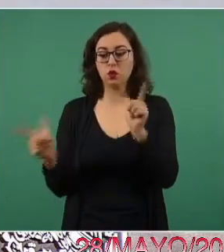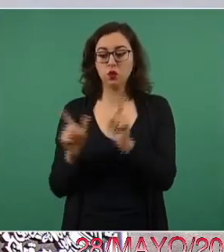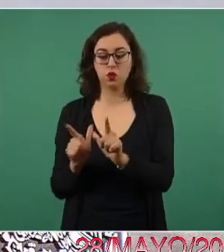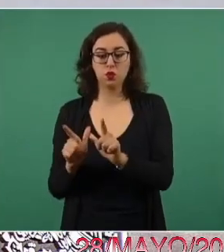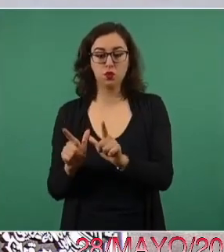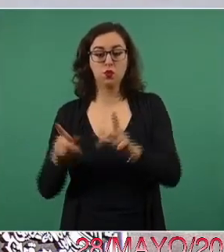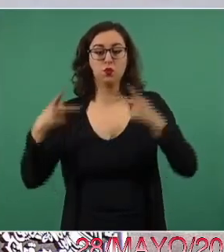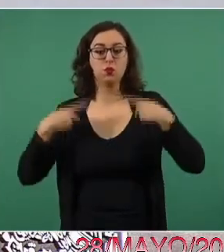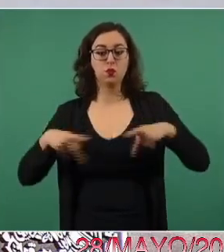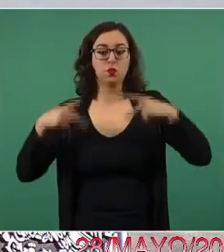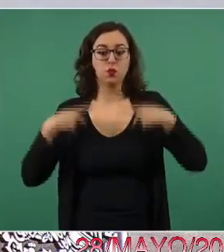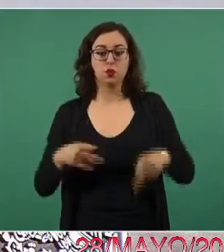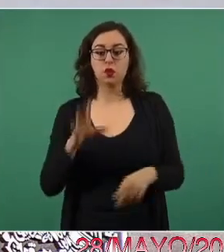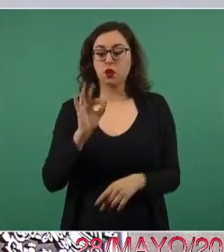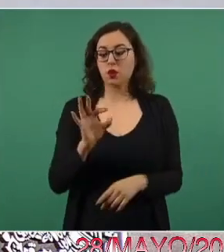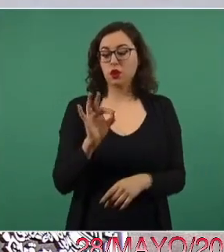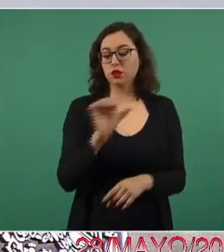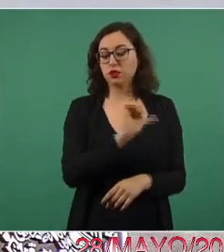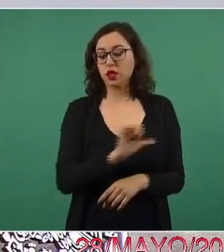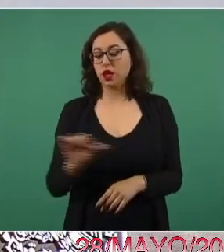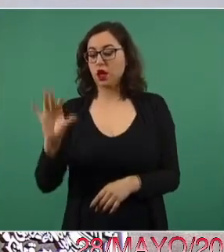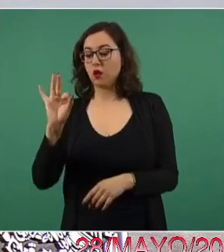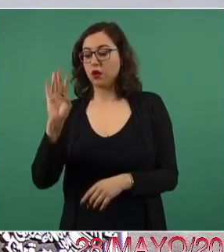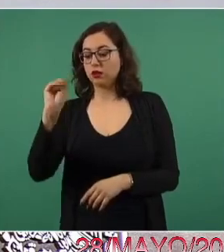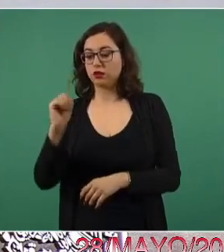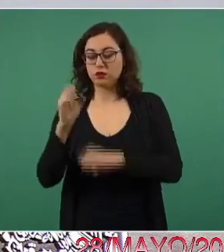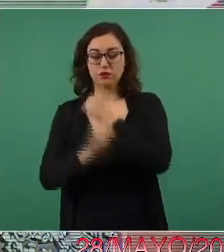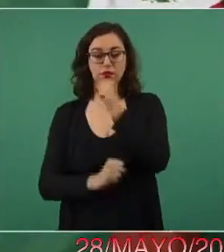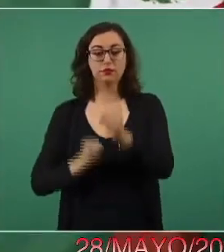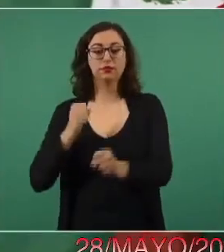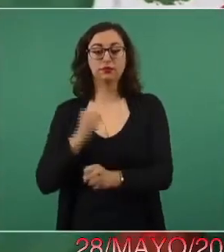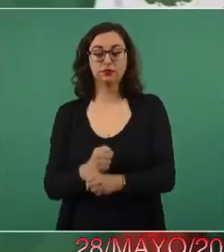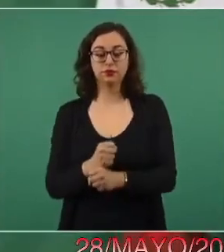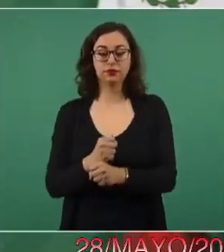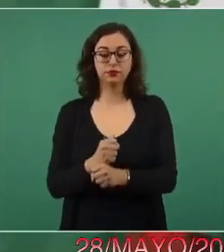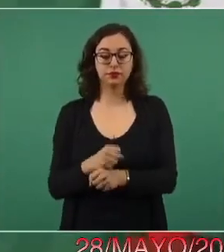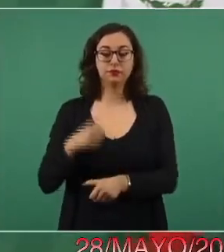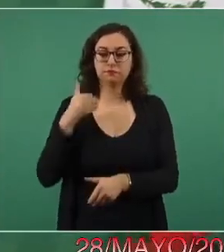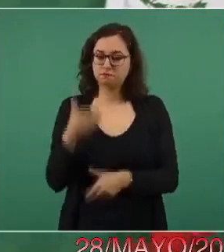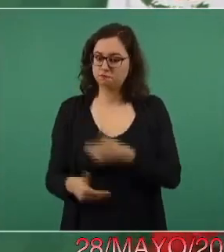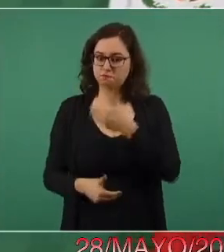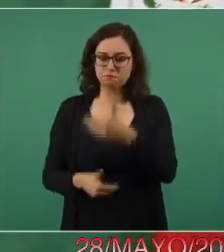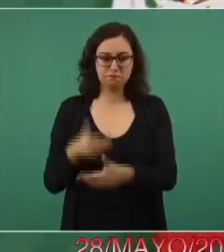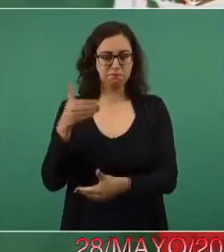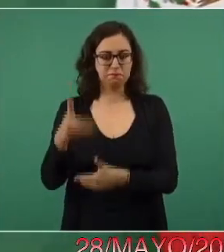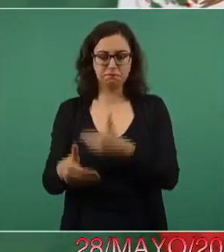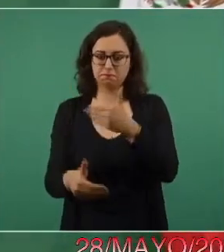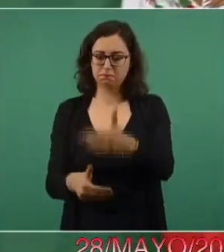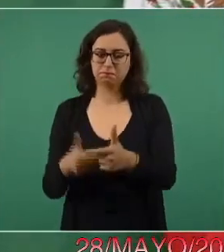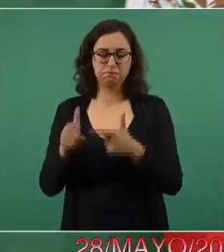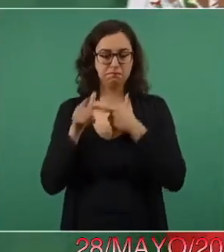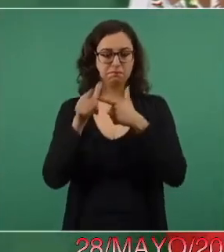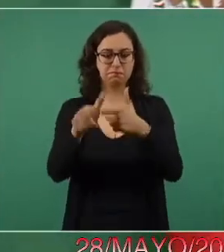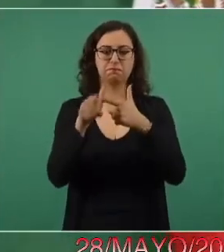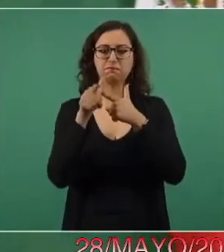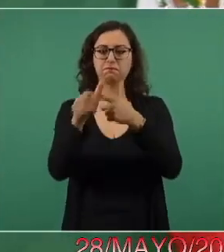de 40 a 49 años. Y así vamos a continuar.